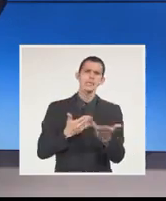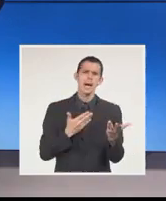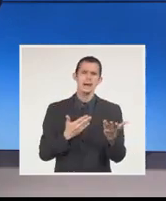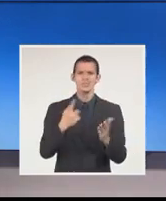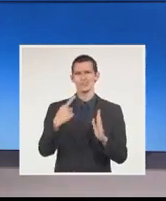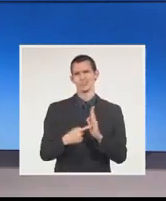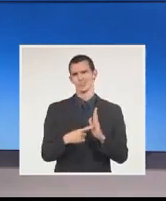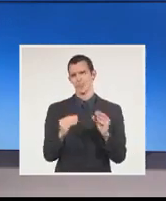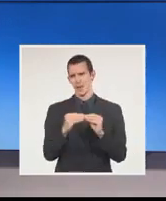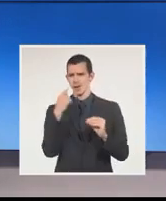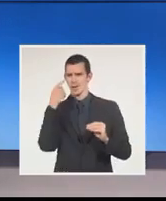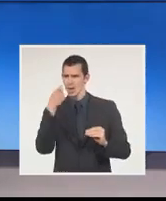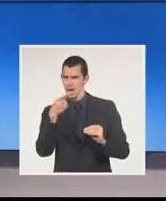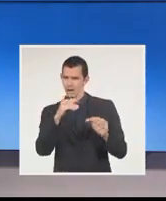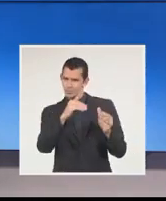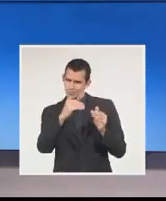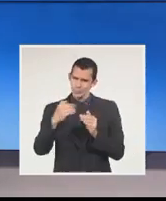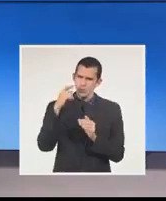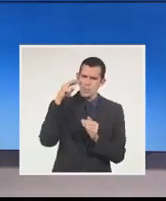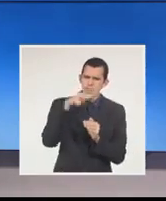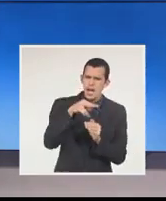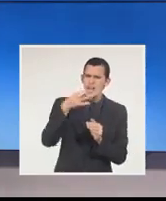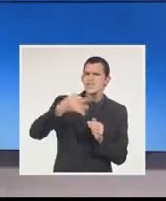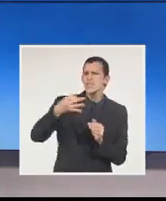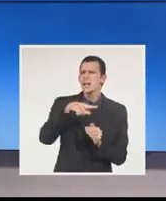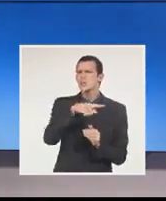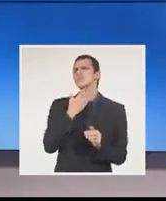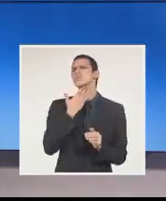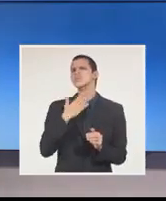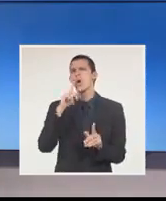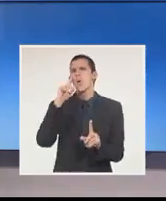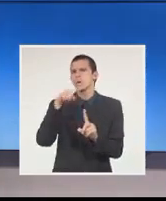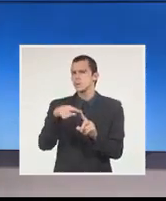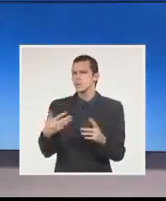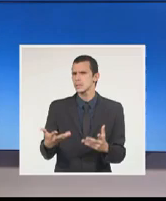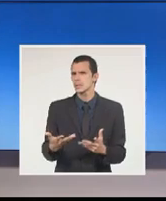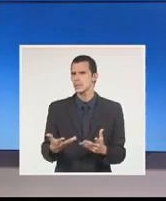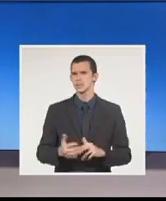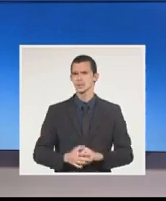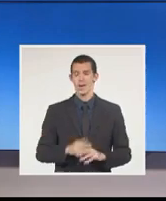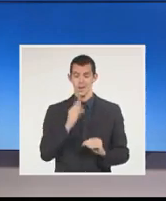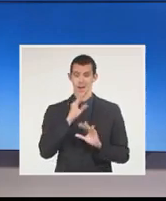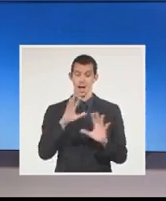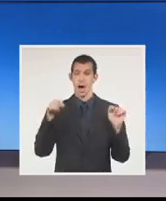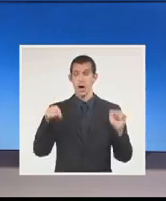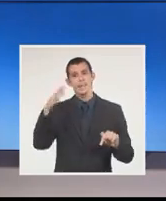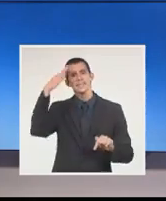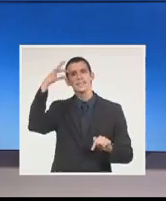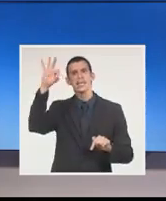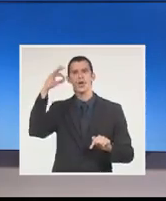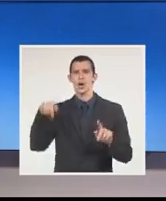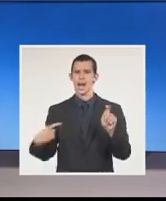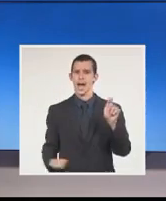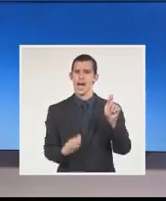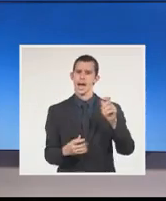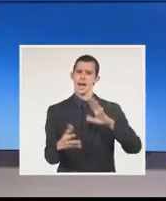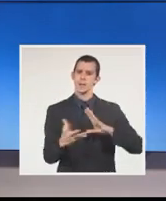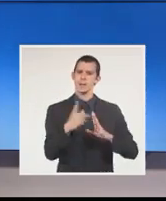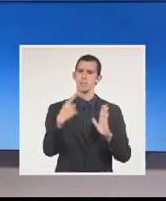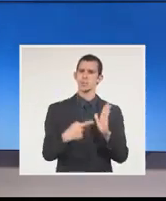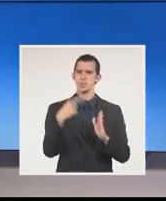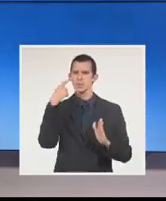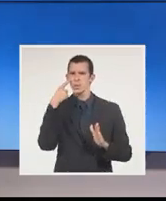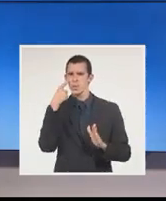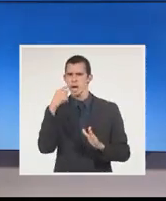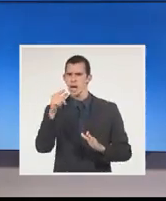Es que fragmentar la unidad, en este escenario, de guerra no convencional, que nos aplican en Cuba, con manifestaciones, de indisciplina